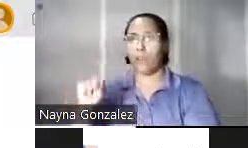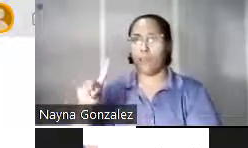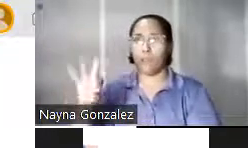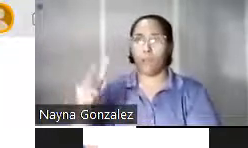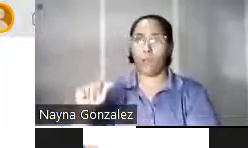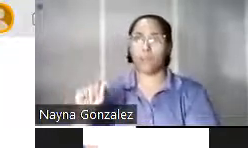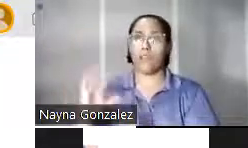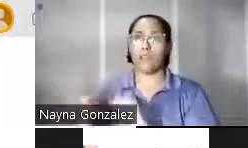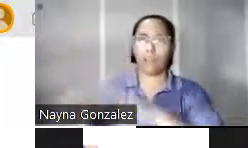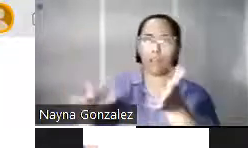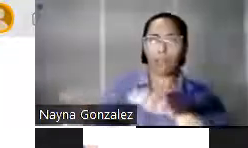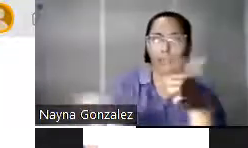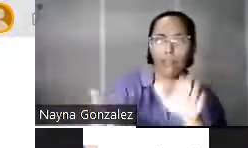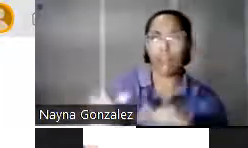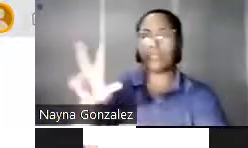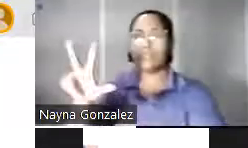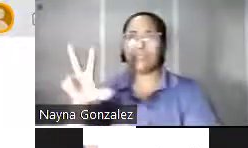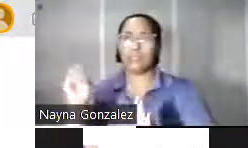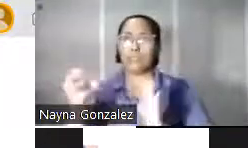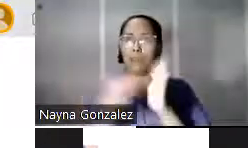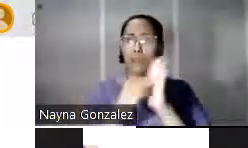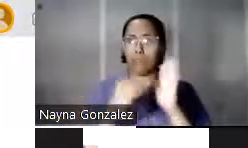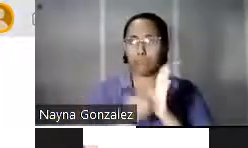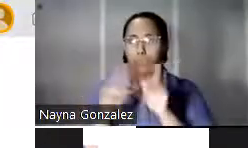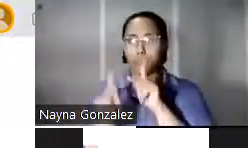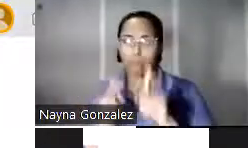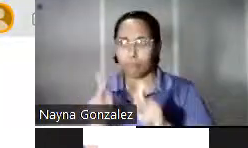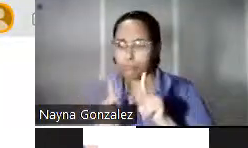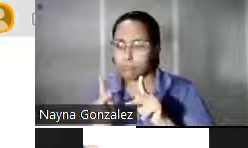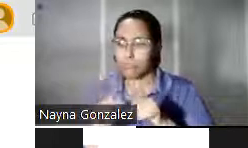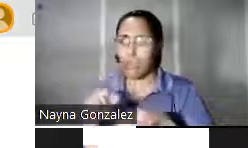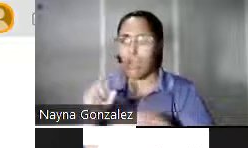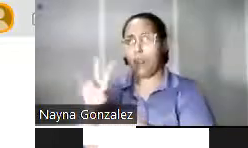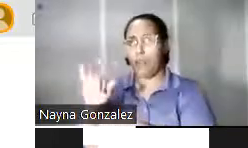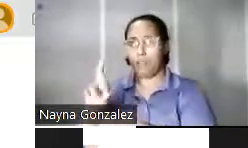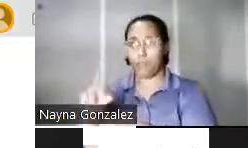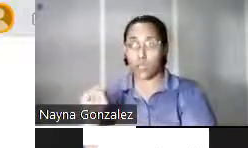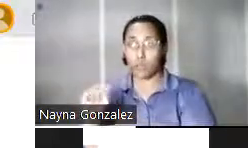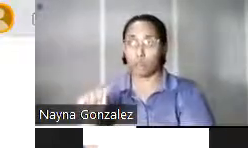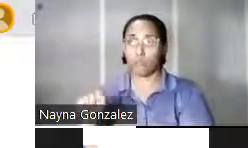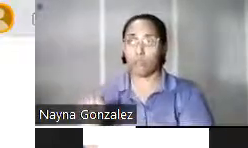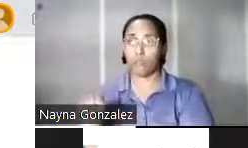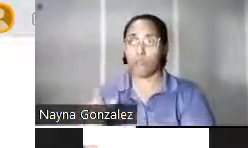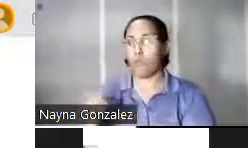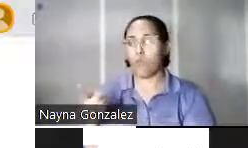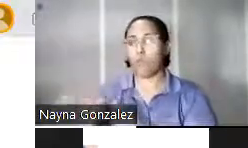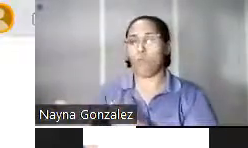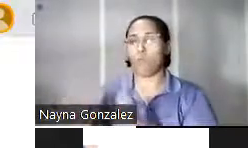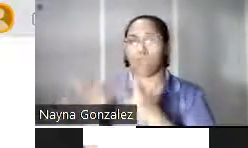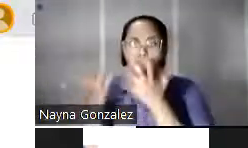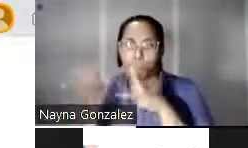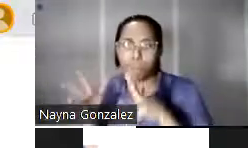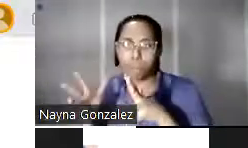39 millones de personas. Ese terrible virus, sin embargo, no acabó con los